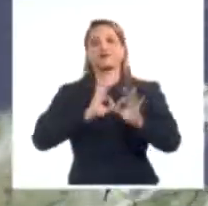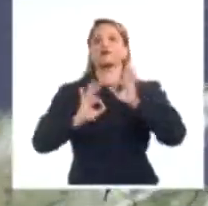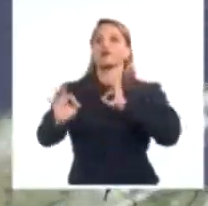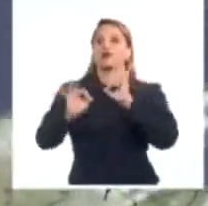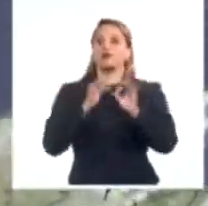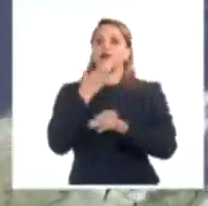día.